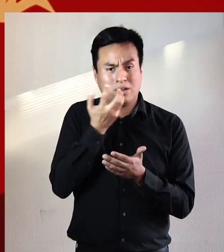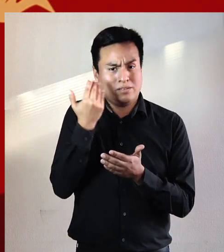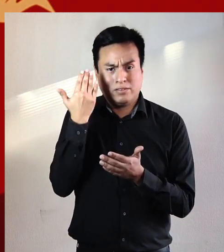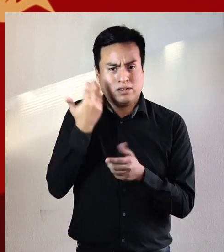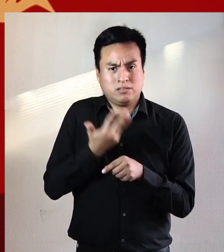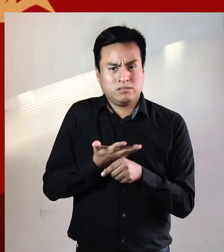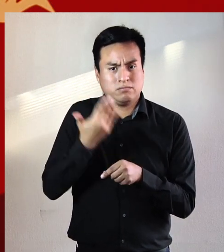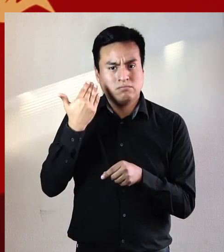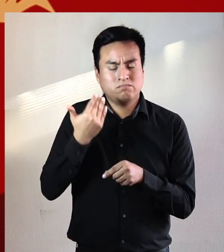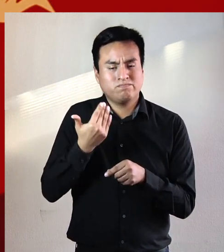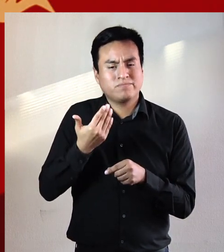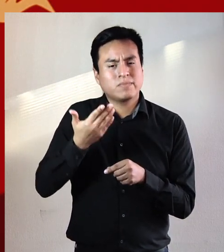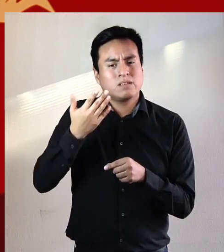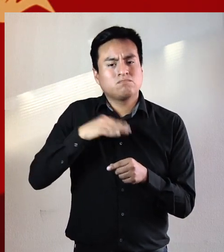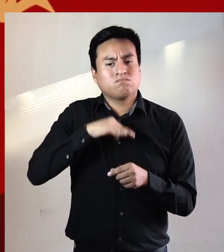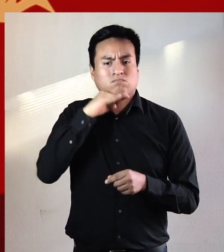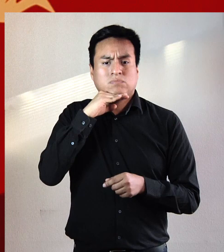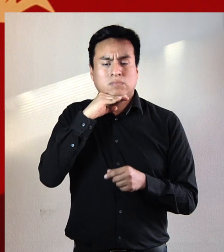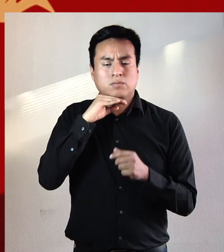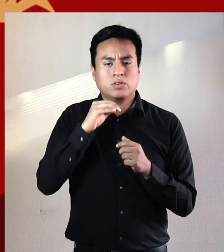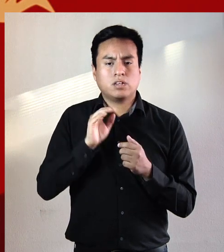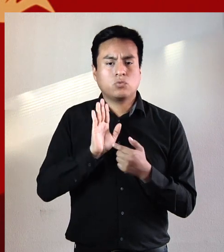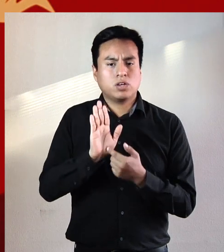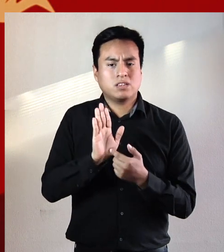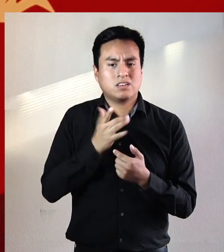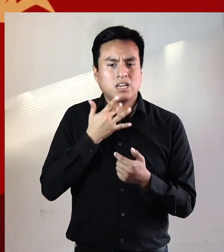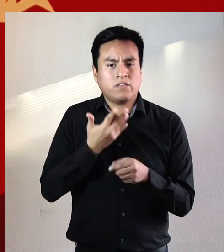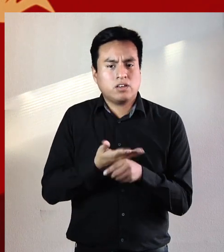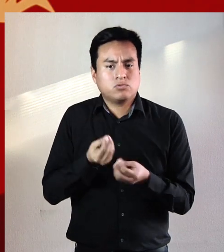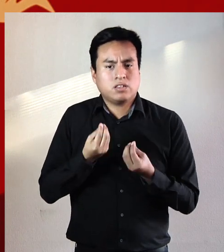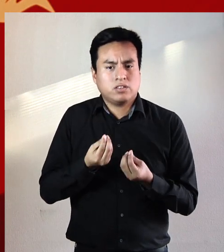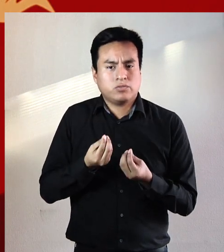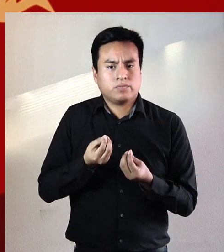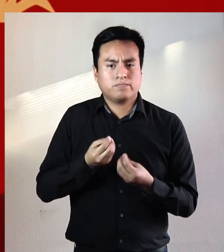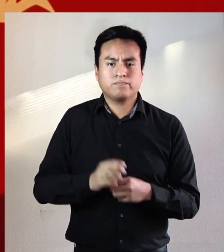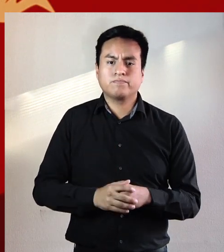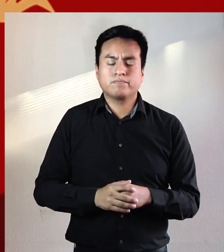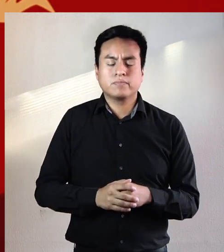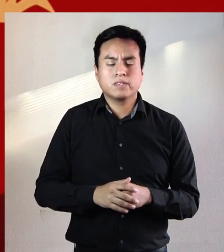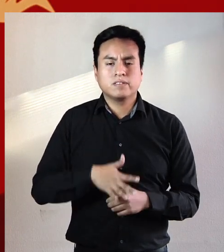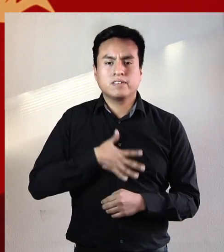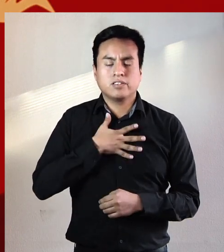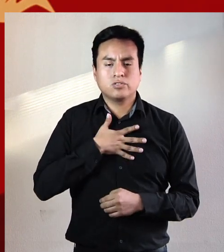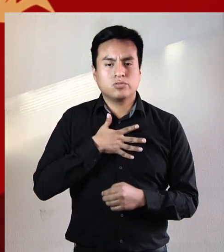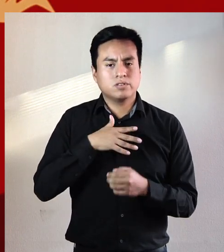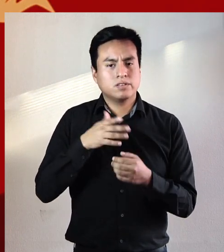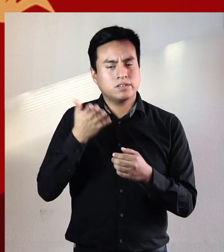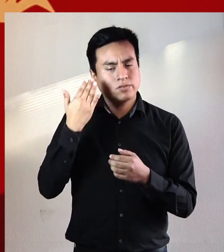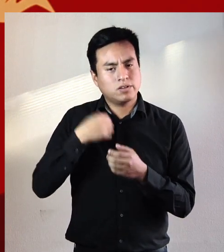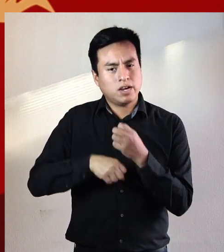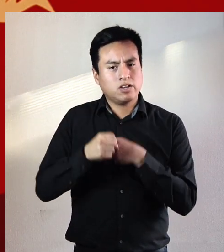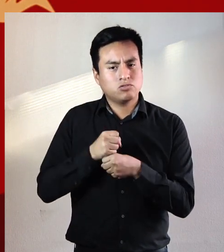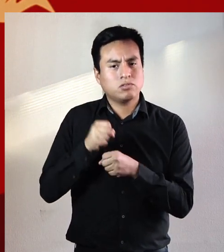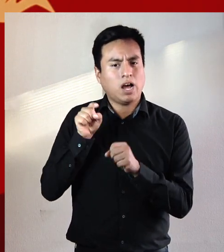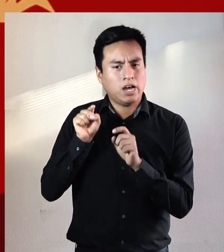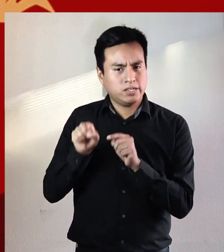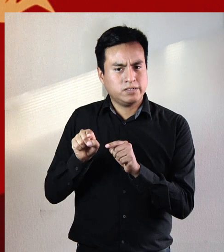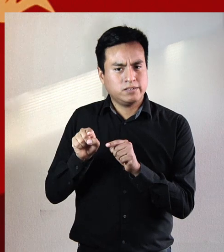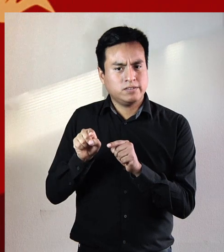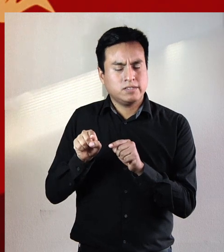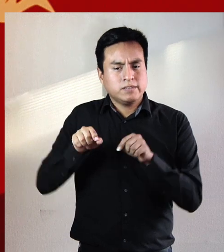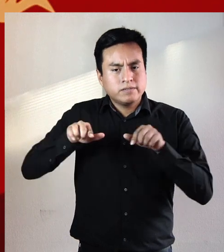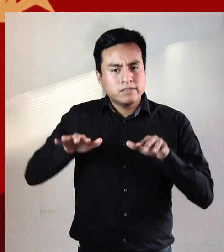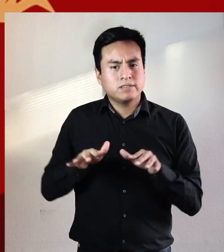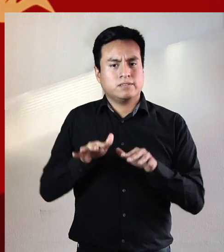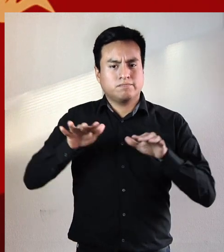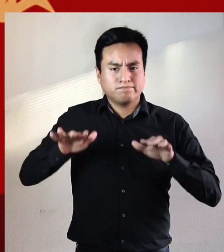ninguno de los lenguajes que existían antes bastaban para dar cuenta de lo que había sucedido siento que los escombros de esos años están